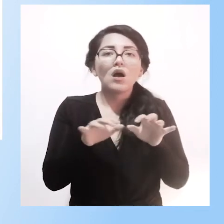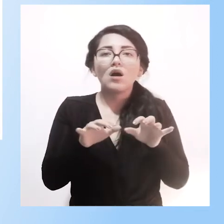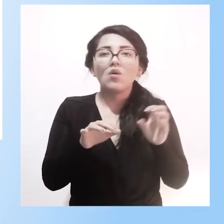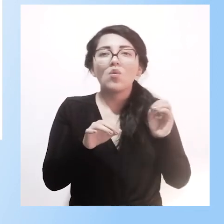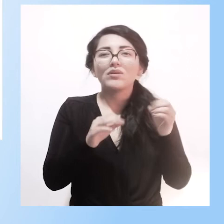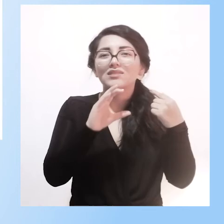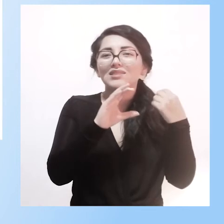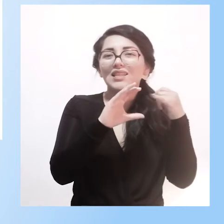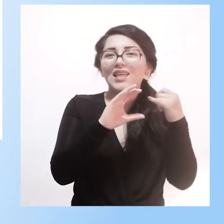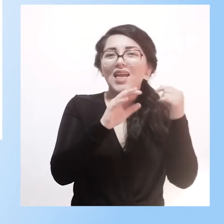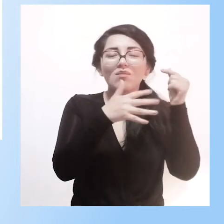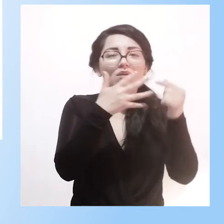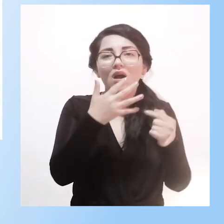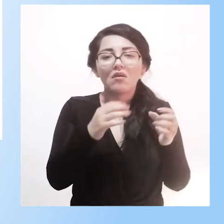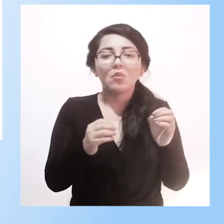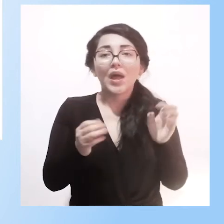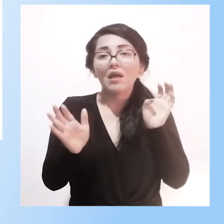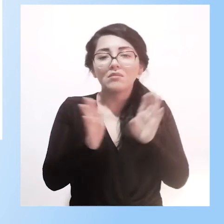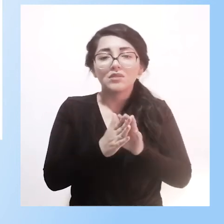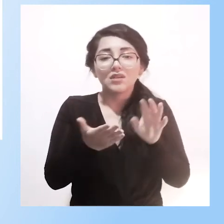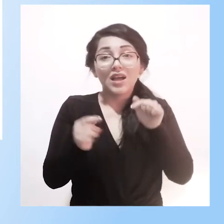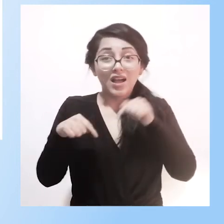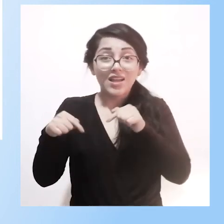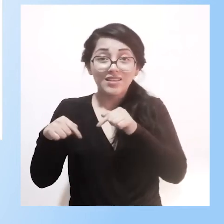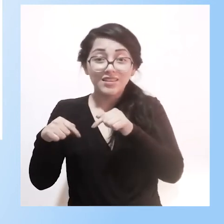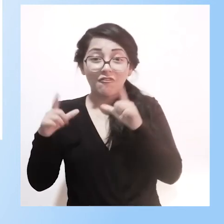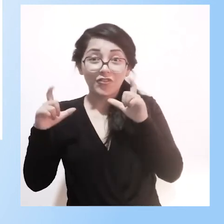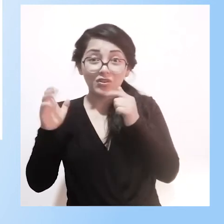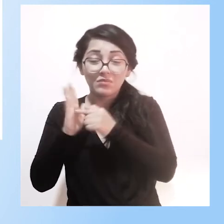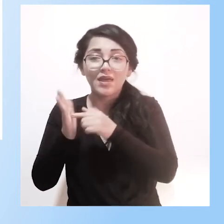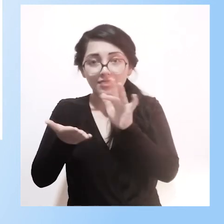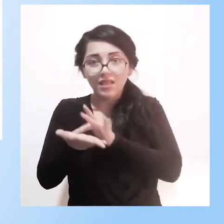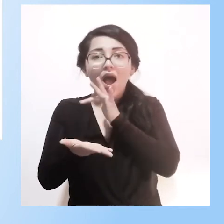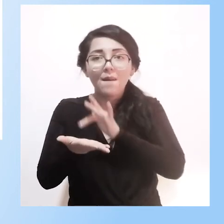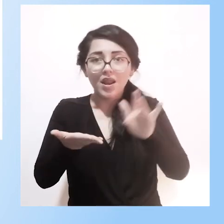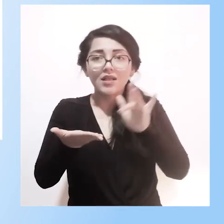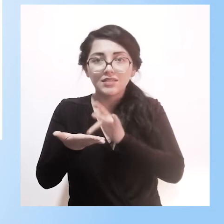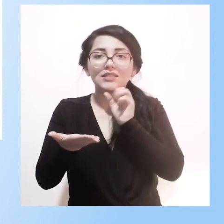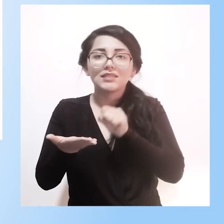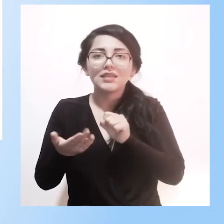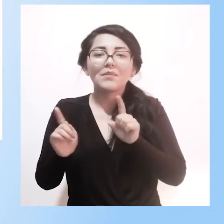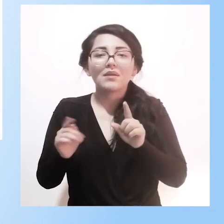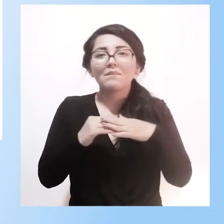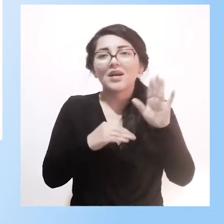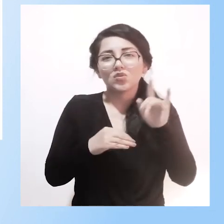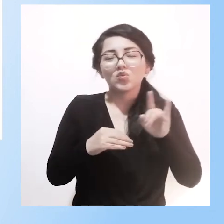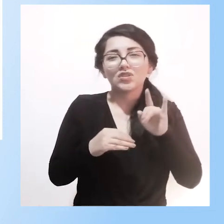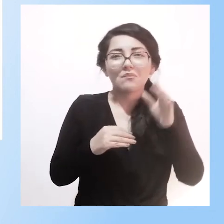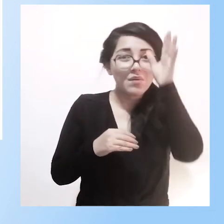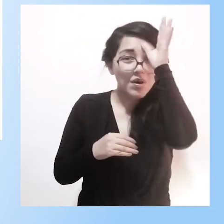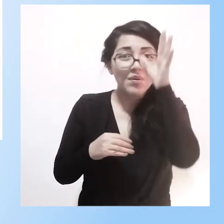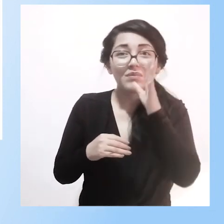Entonces, aquí con un tablet, una sala, pero muchos de ellos usan los celulares de sus padres